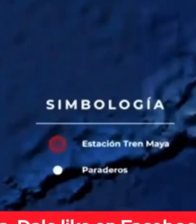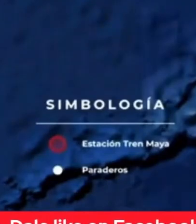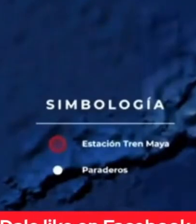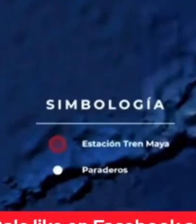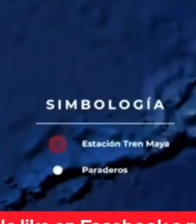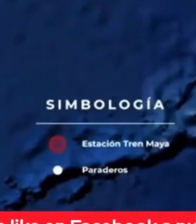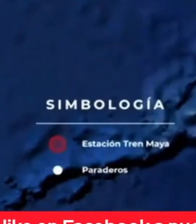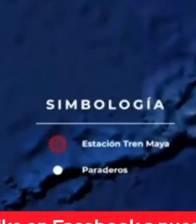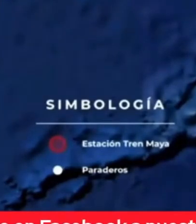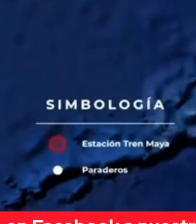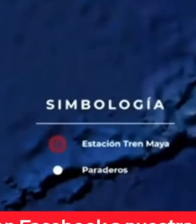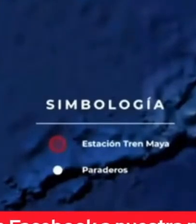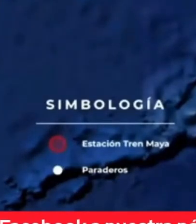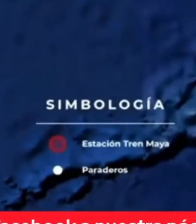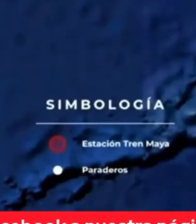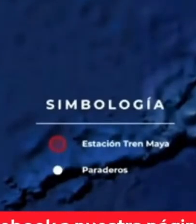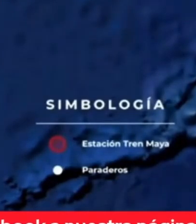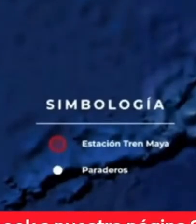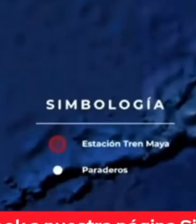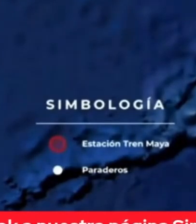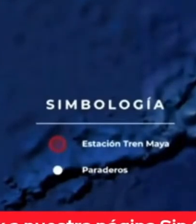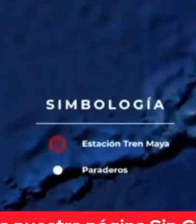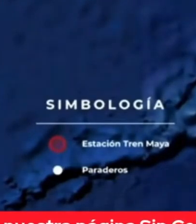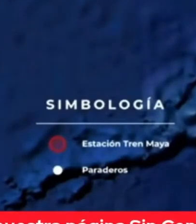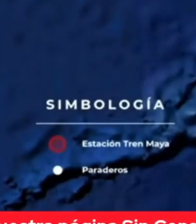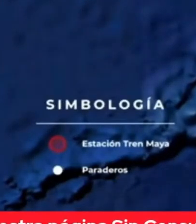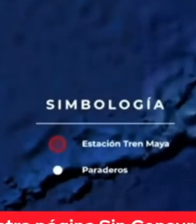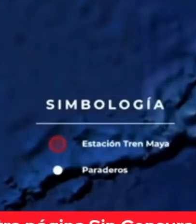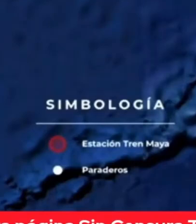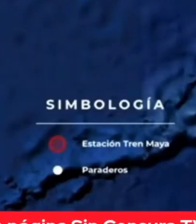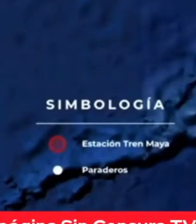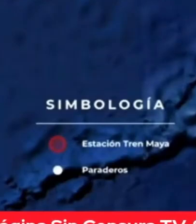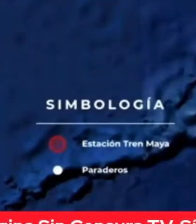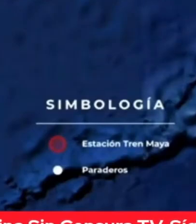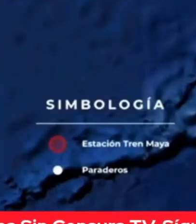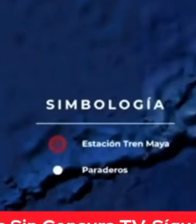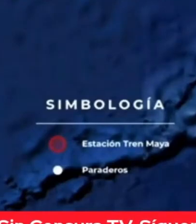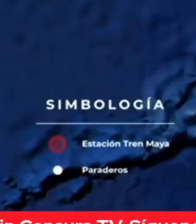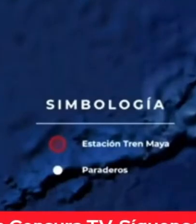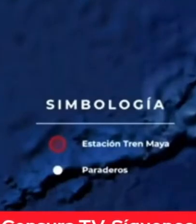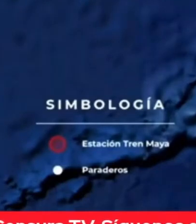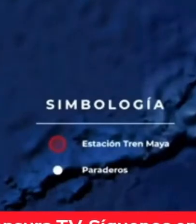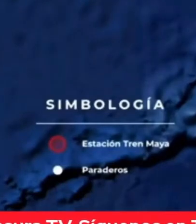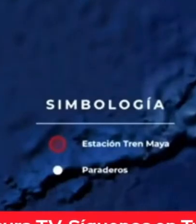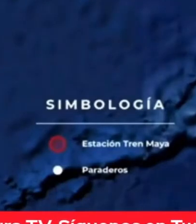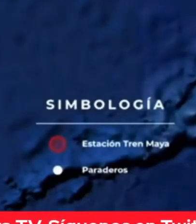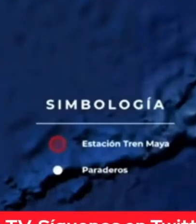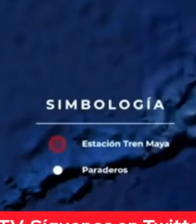fue poner la estación más cerca. Pero ahí está ese hotel que tú mencionas.